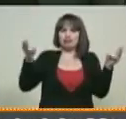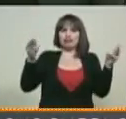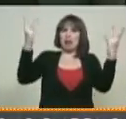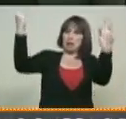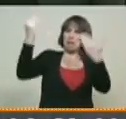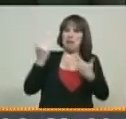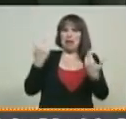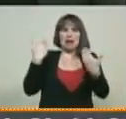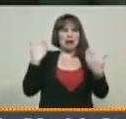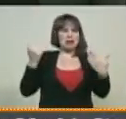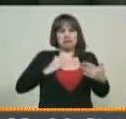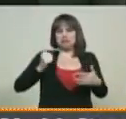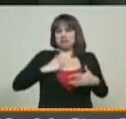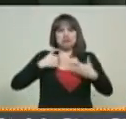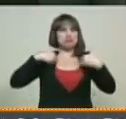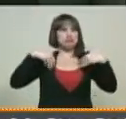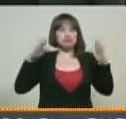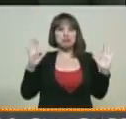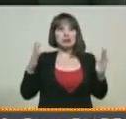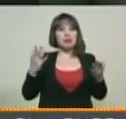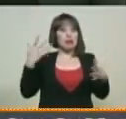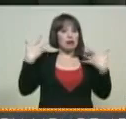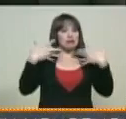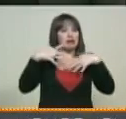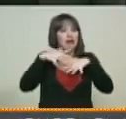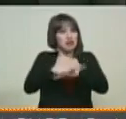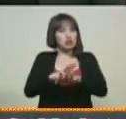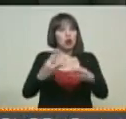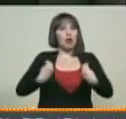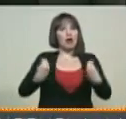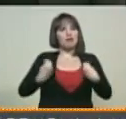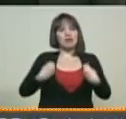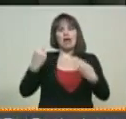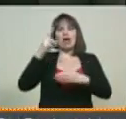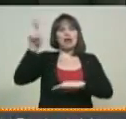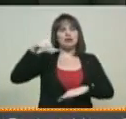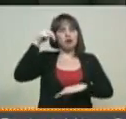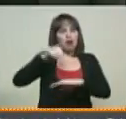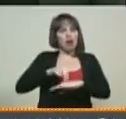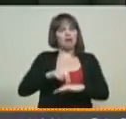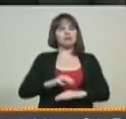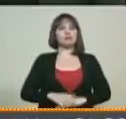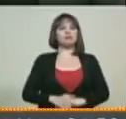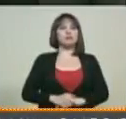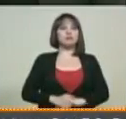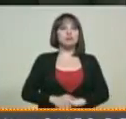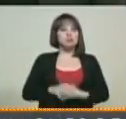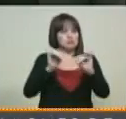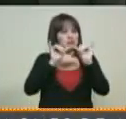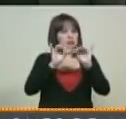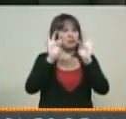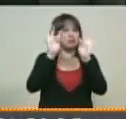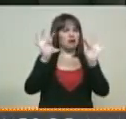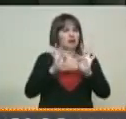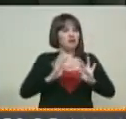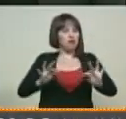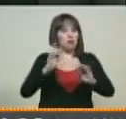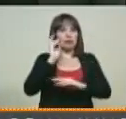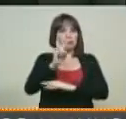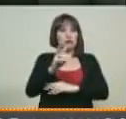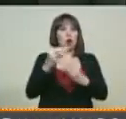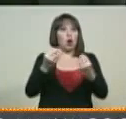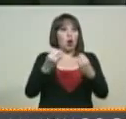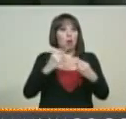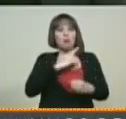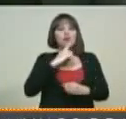atención de los migrantes y en la integración en la vida nacional de los mismos. En ese sentido se desmarcó igualmente